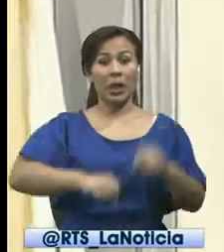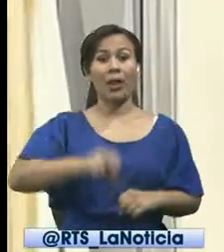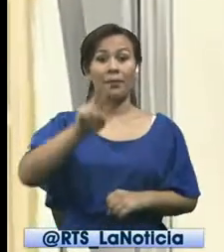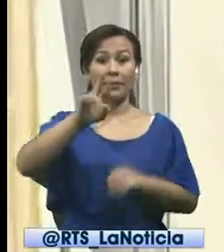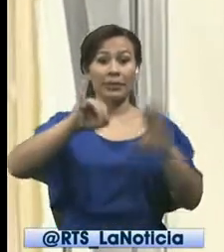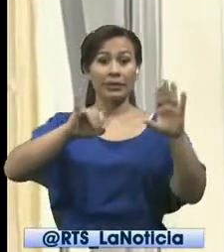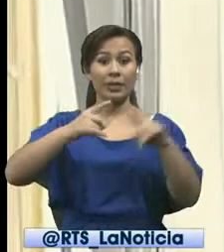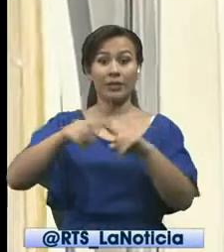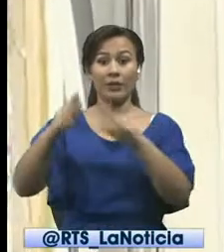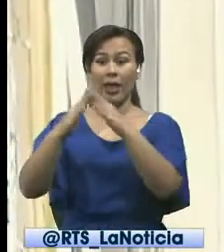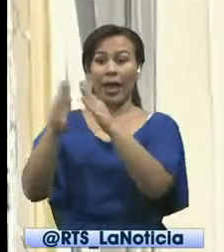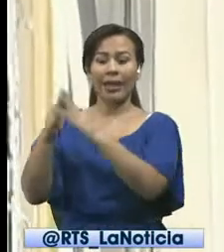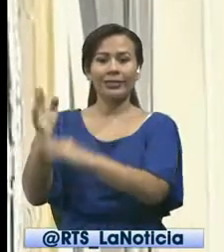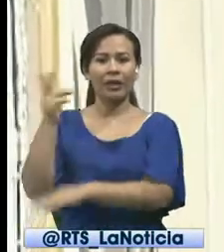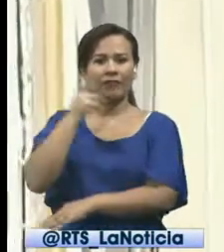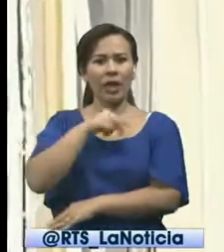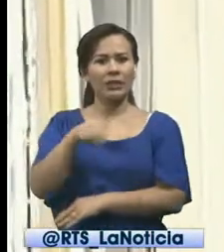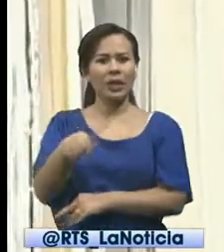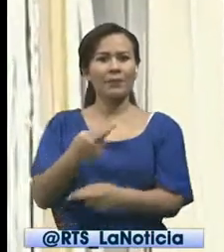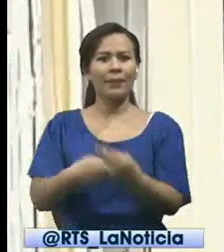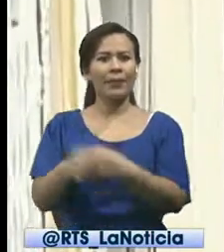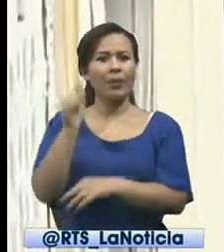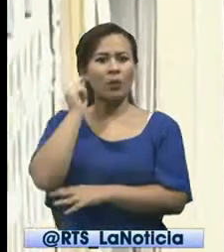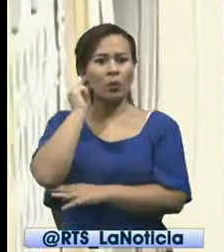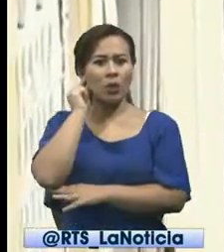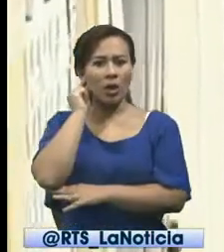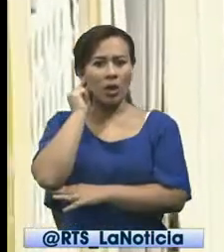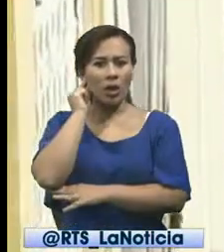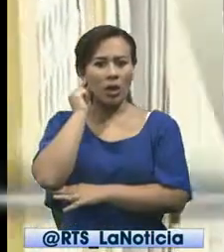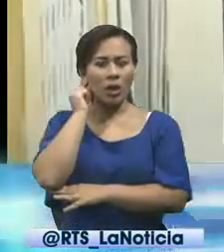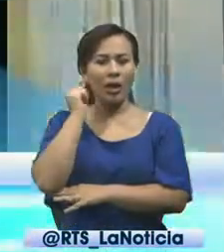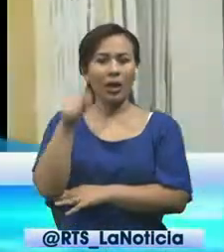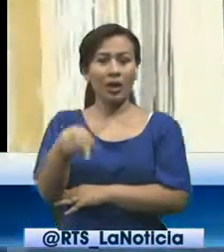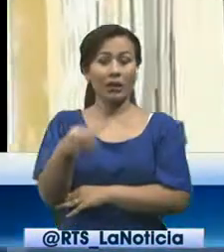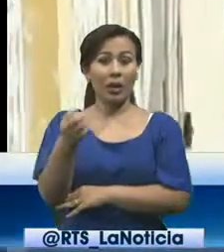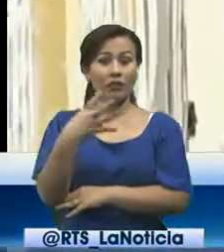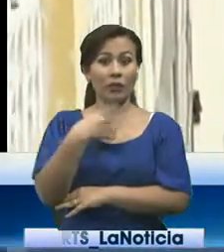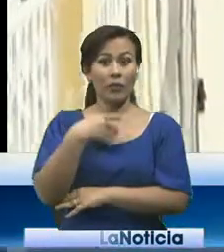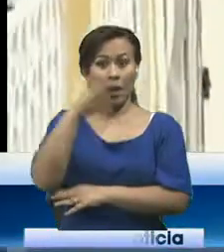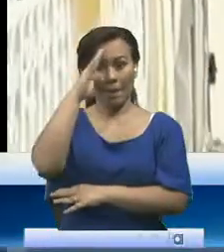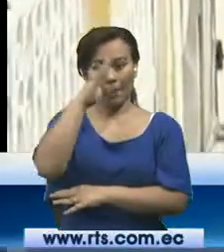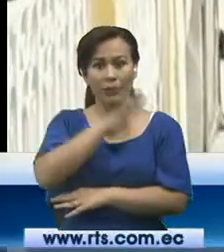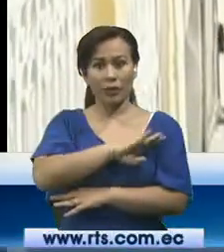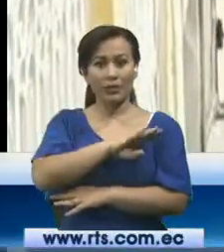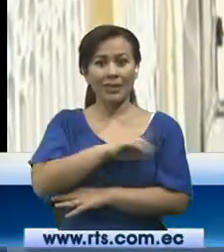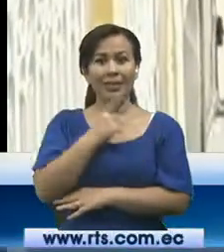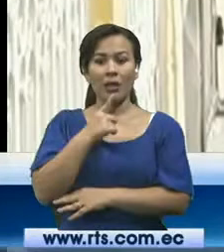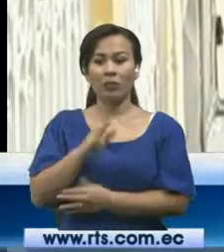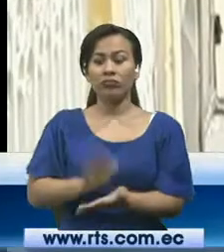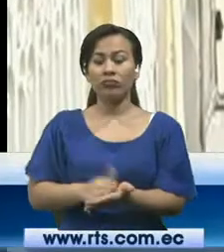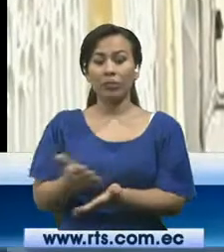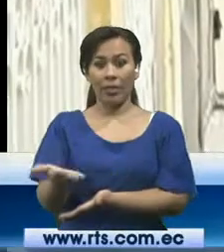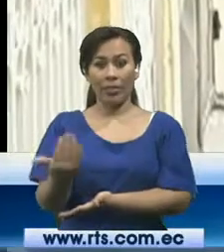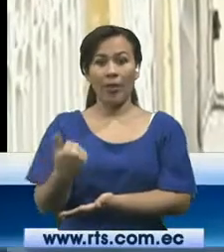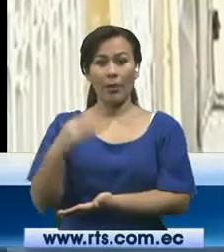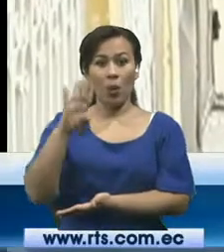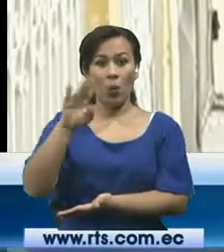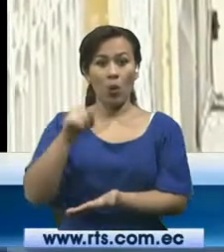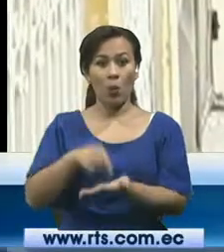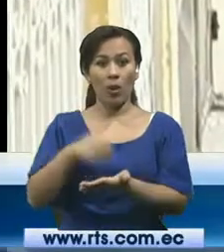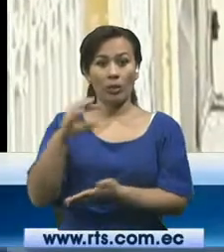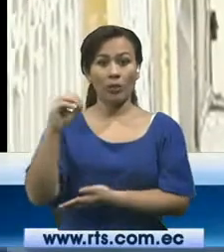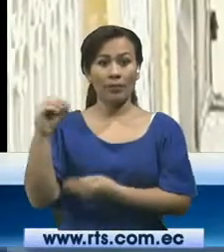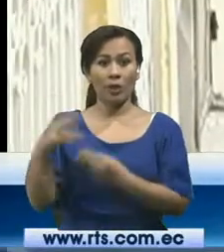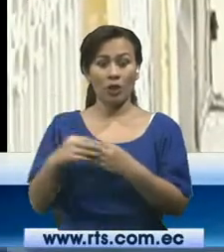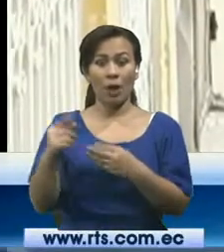clandestinas. Sin embargo, el dueño de uno de los locales sancionados, denunció que una comisaria le habría solicitado 4 mil dólares de entrada y mil mensuales,